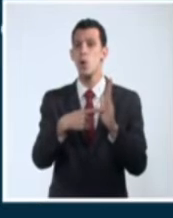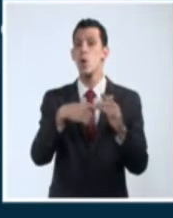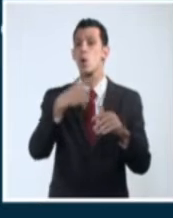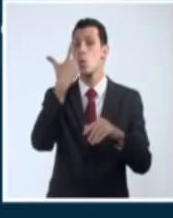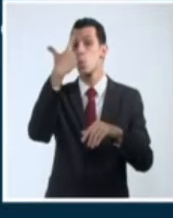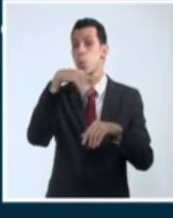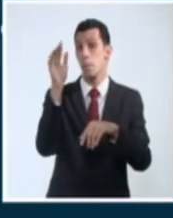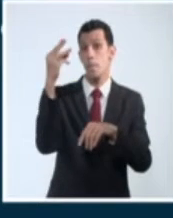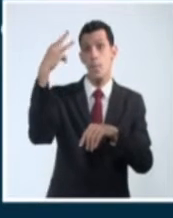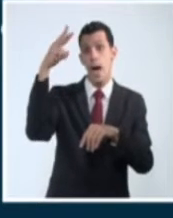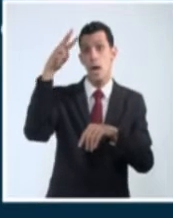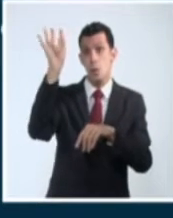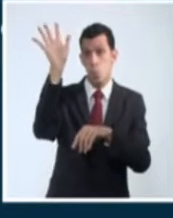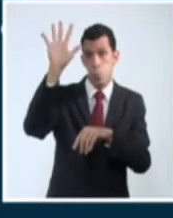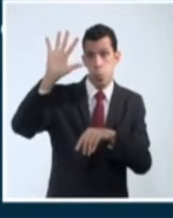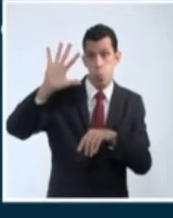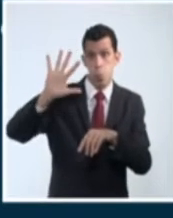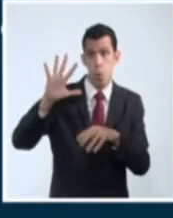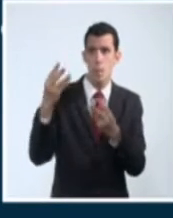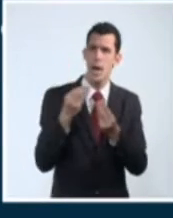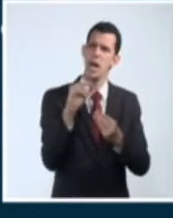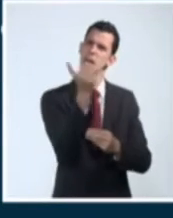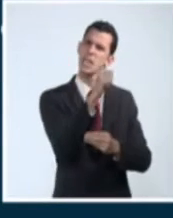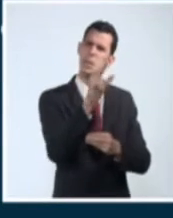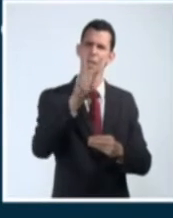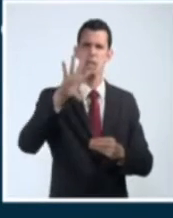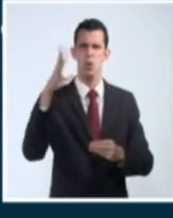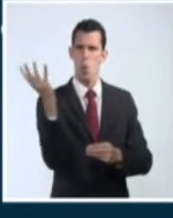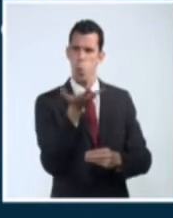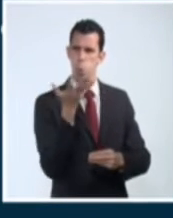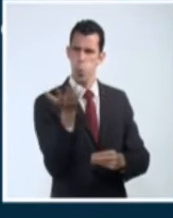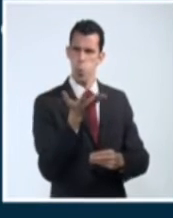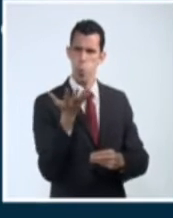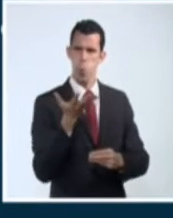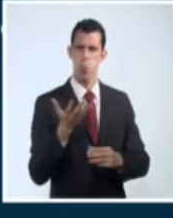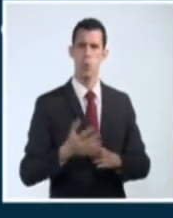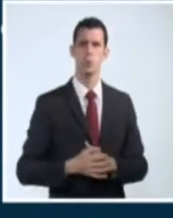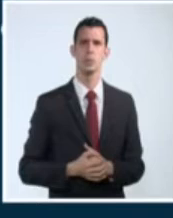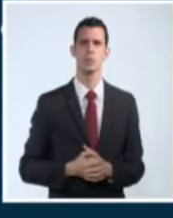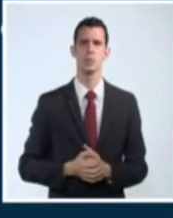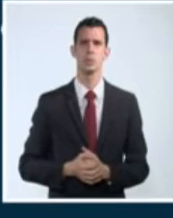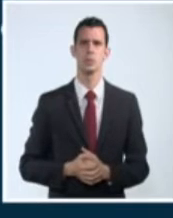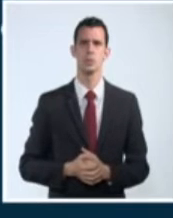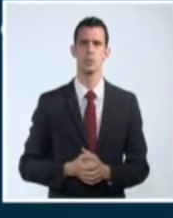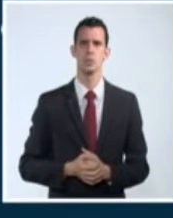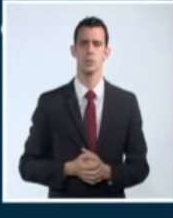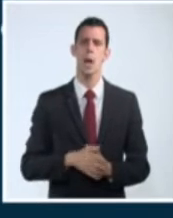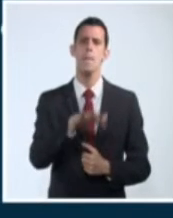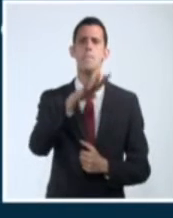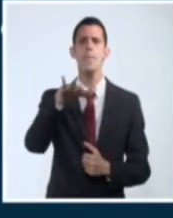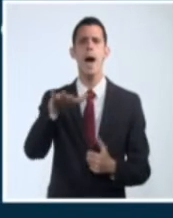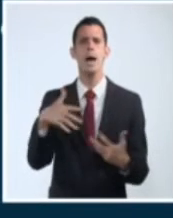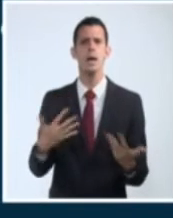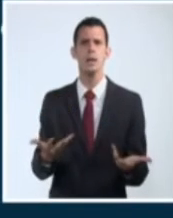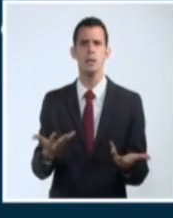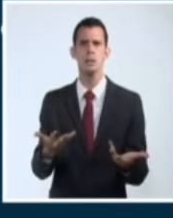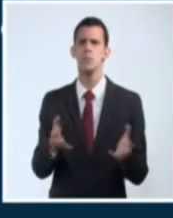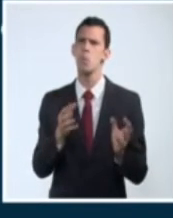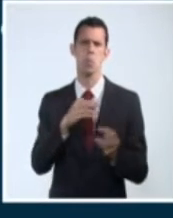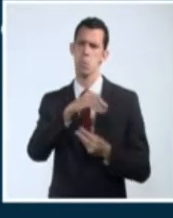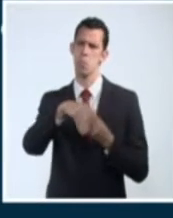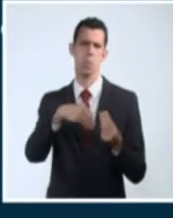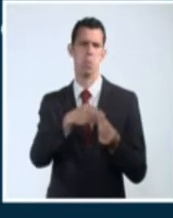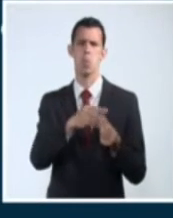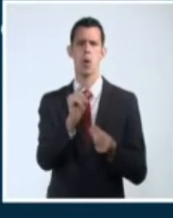periferia de las altas presiones vamos a tener vientos de región norte hasta 25 kilómetros por hora. También vamos a tener poco cambio en el mar, poco oleaje en ambas costas orientales,